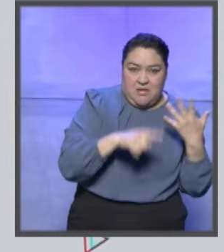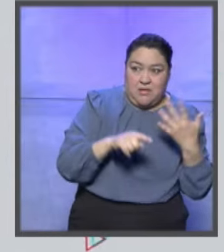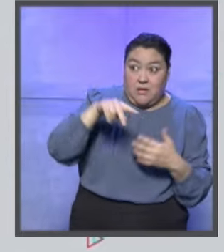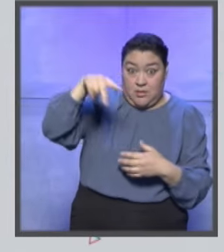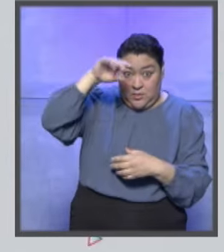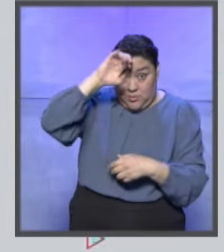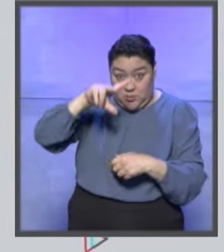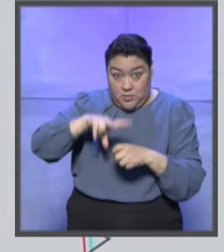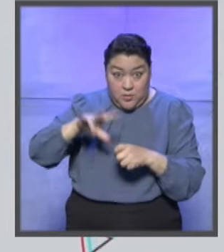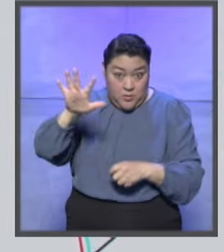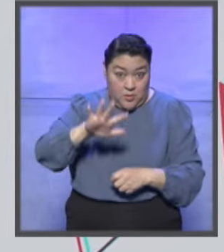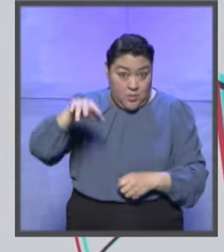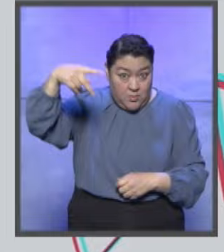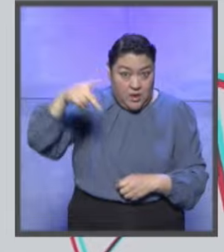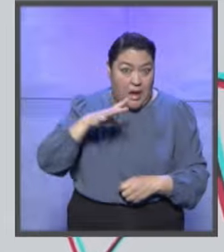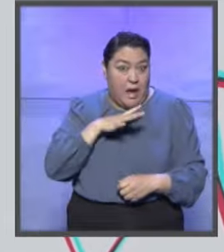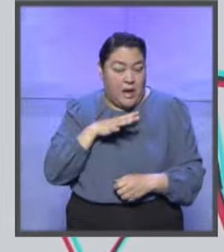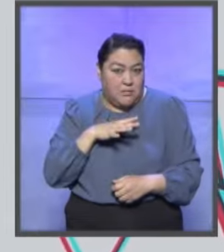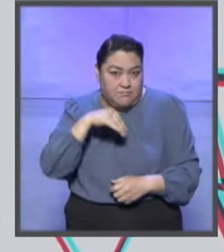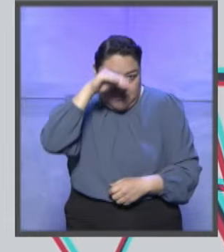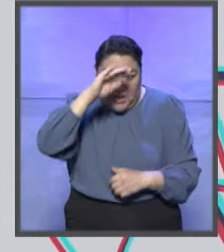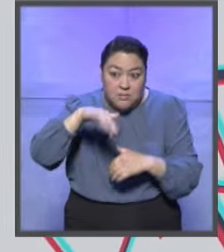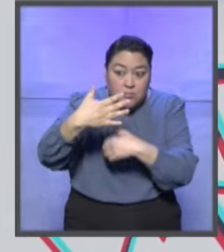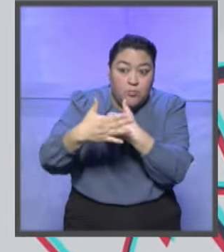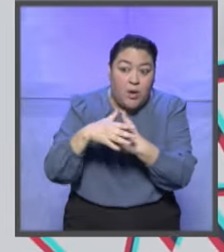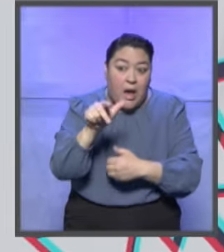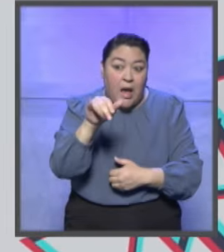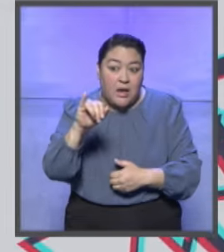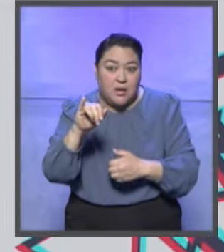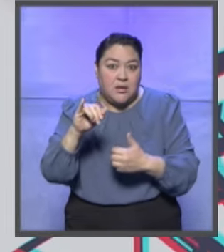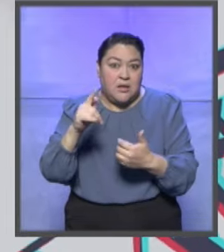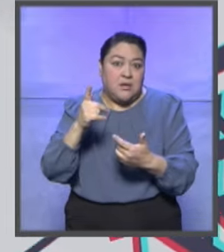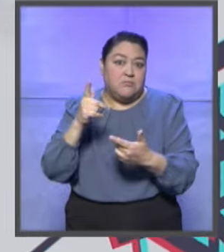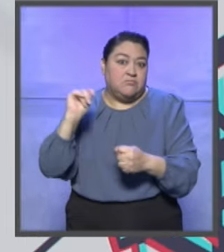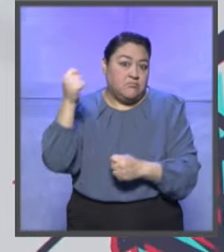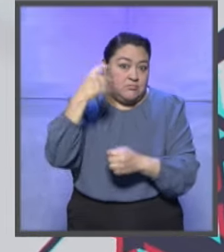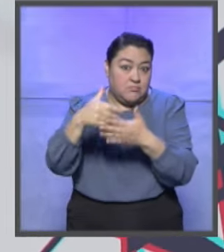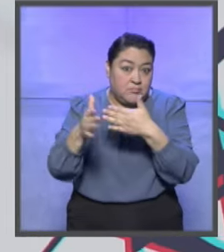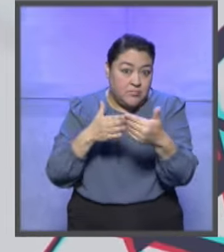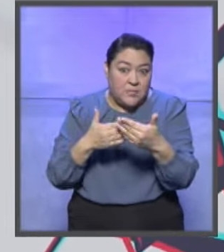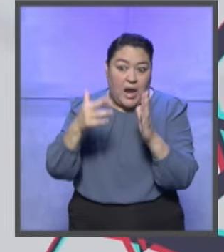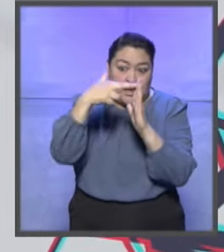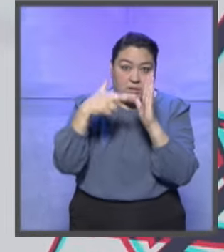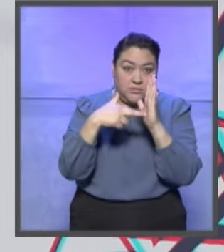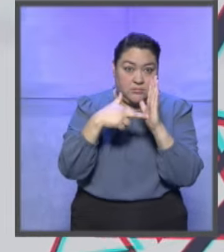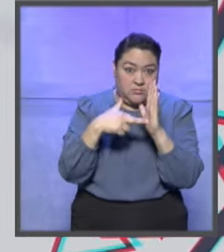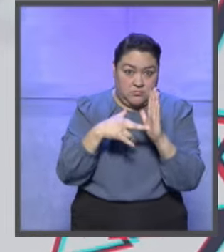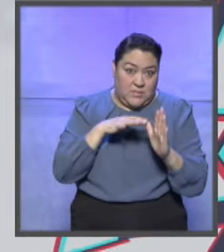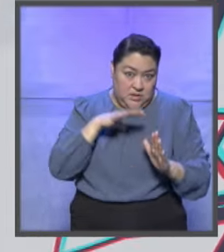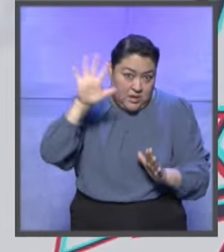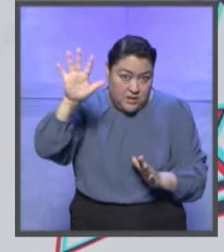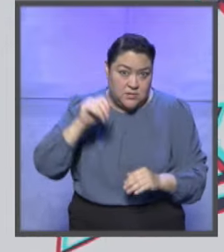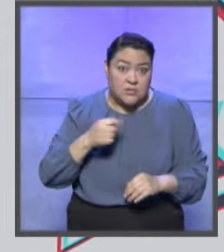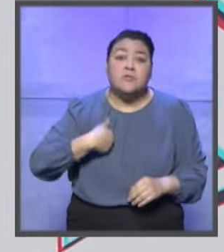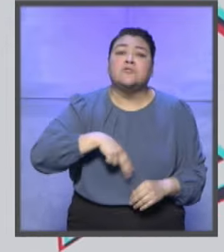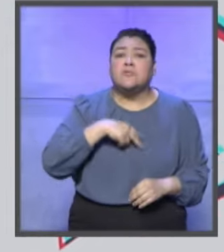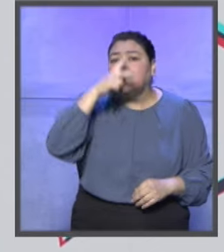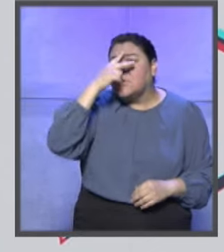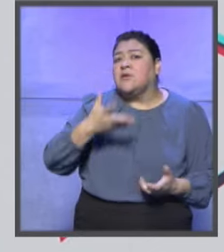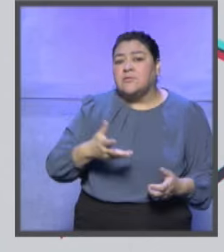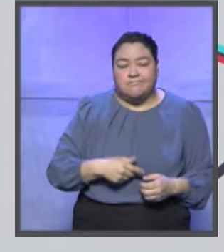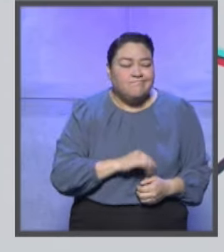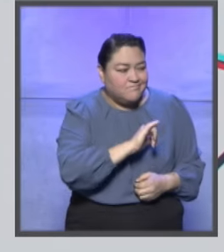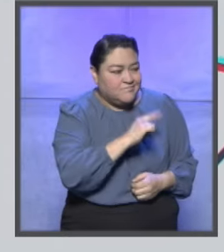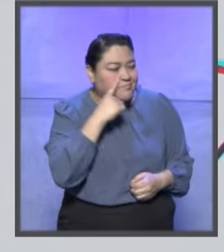en Europa están pensando en reglamentarla. ¿Tú qué opinas de eso? ¿Tendríamos que llegar también a ese tema? Sí, definitivamente